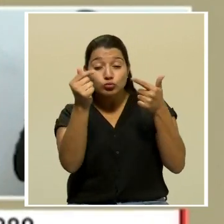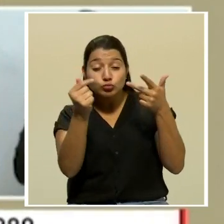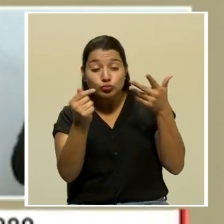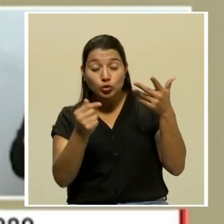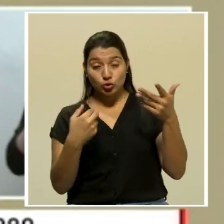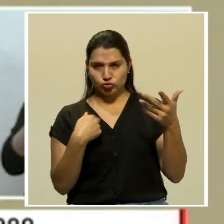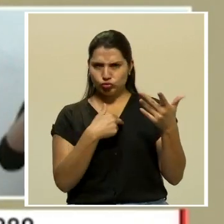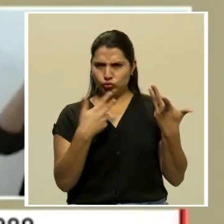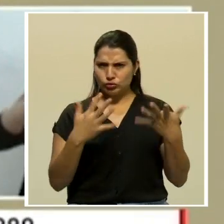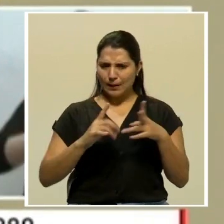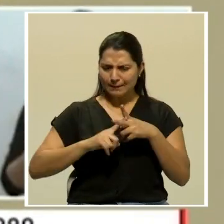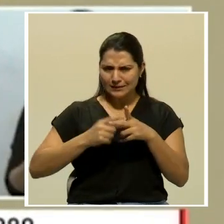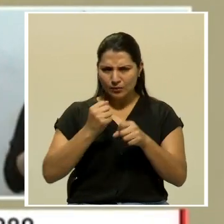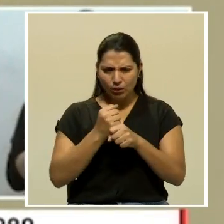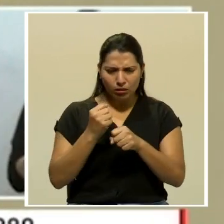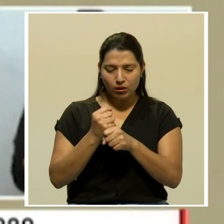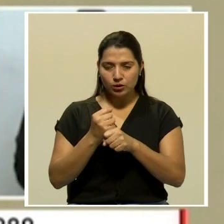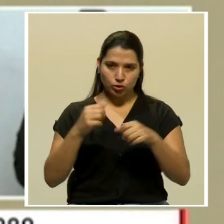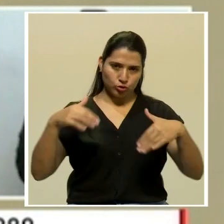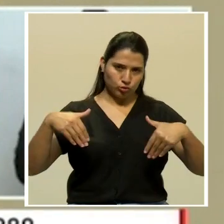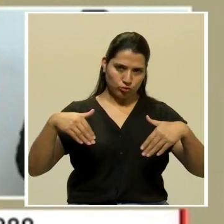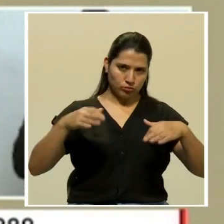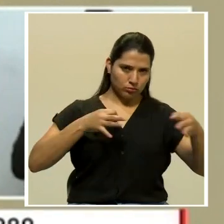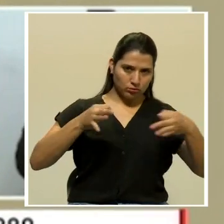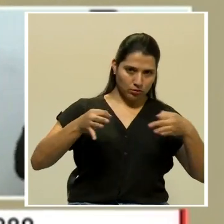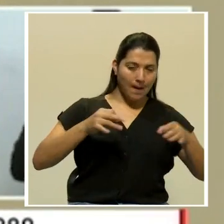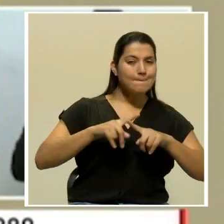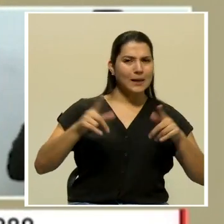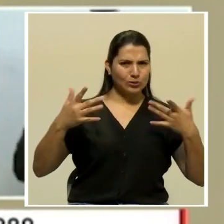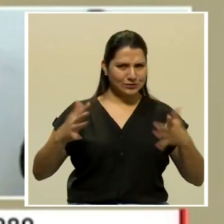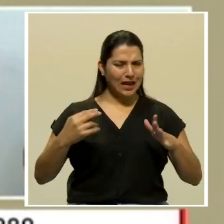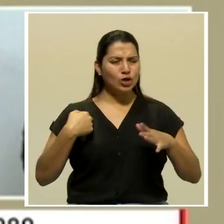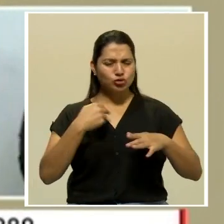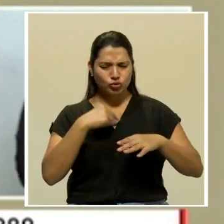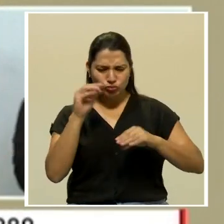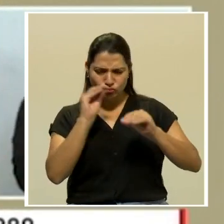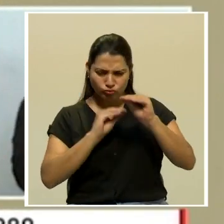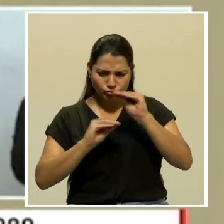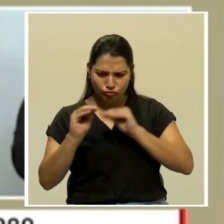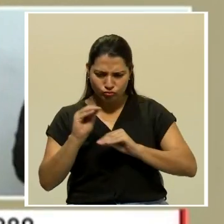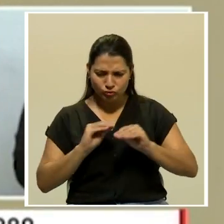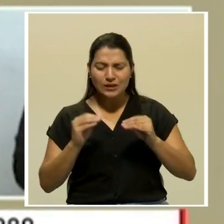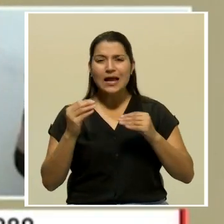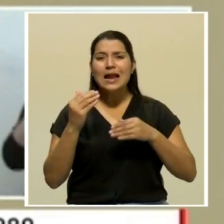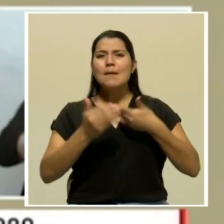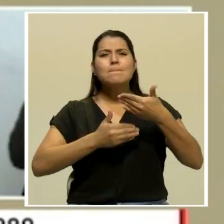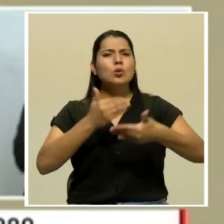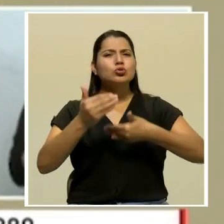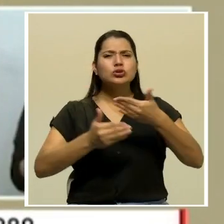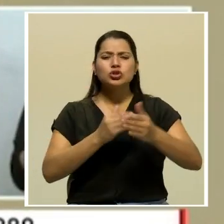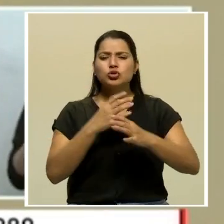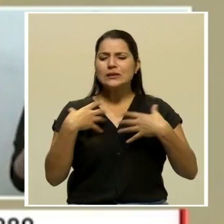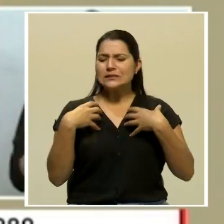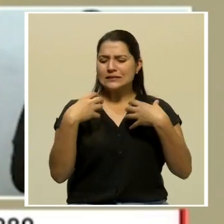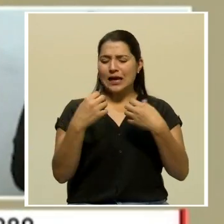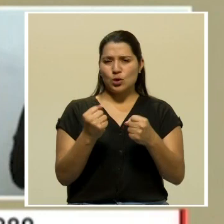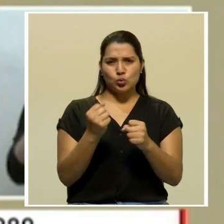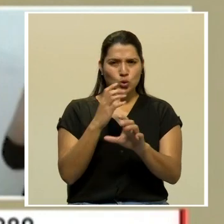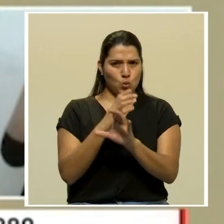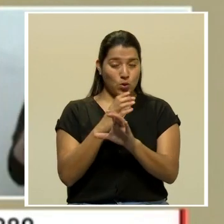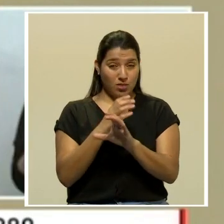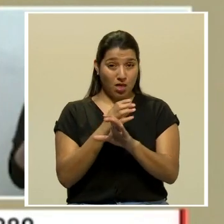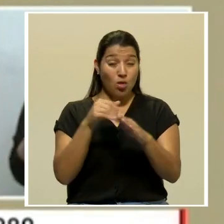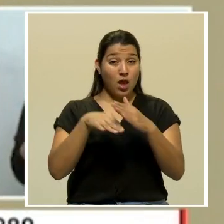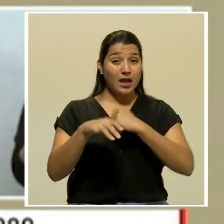voy a detallarlas en este momento, pero que ya se están trabajando de la mano. Ya el protocolo de aeropuertos está prácticamente listo, pero faltan